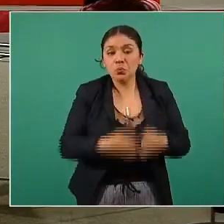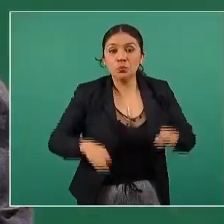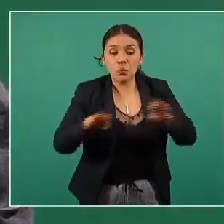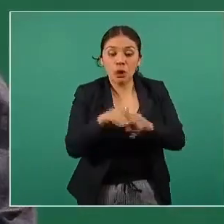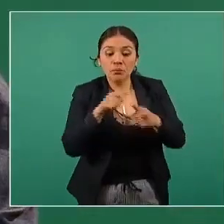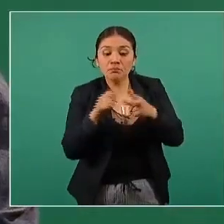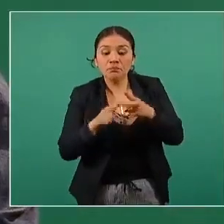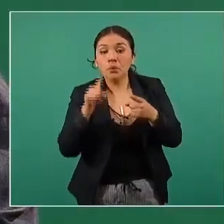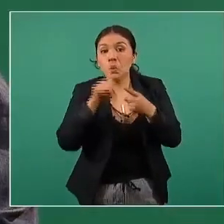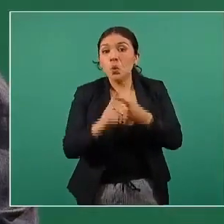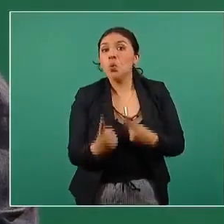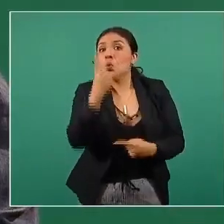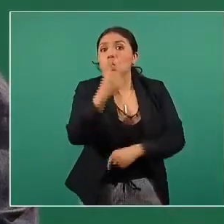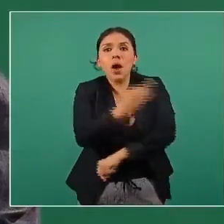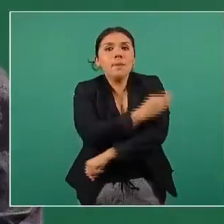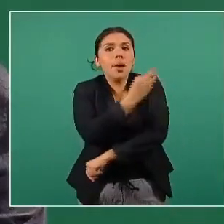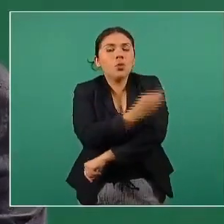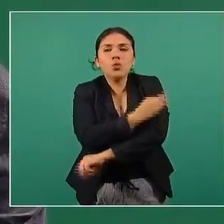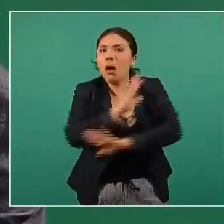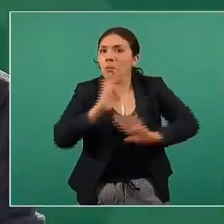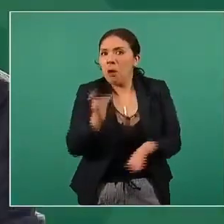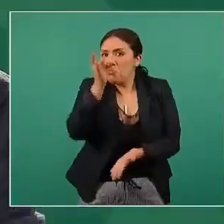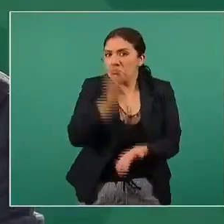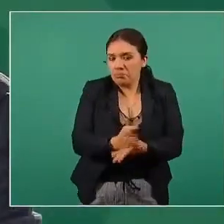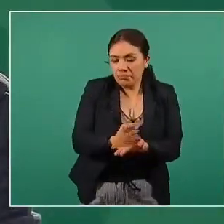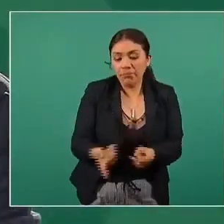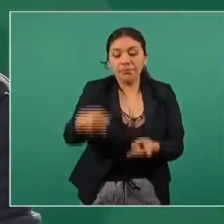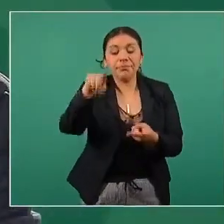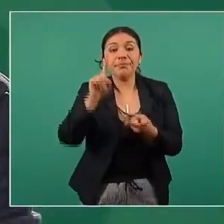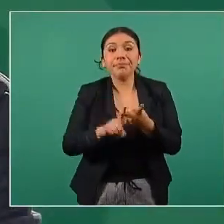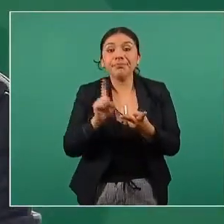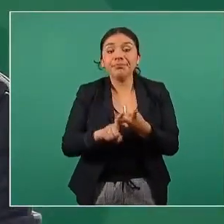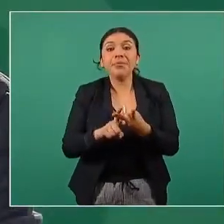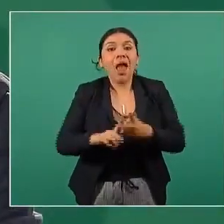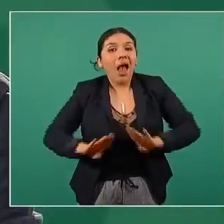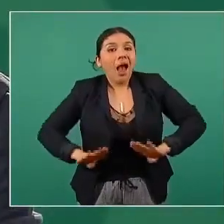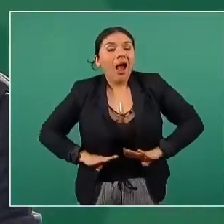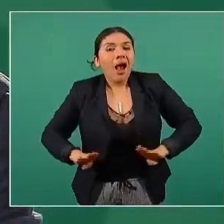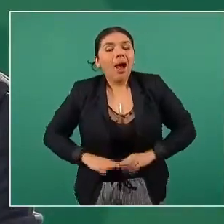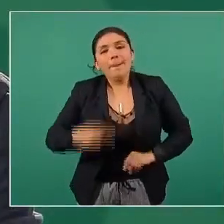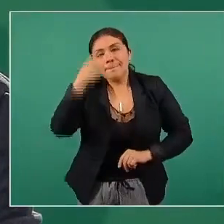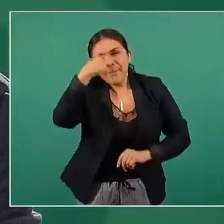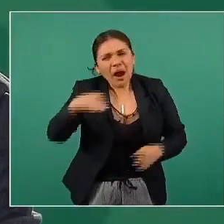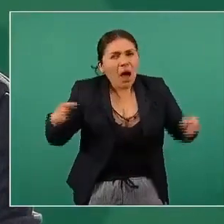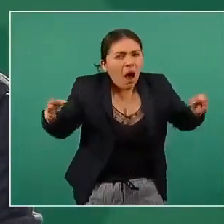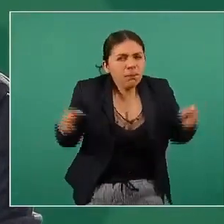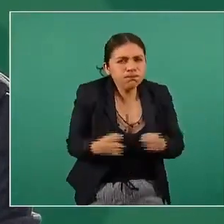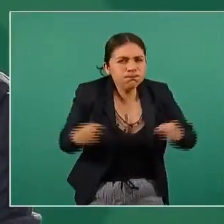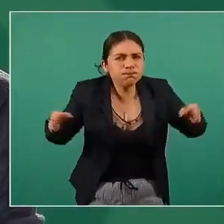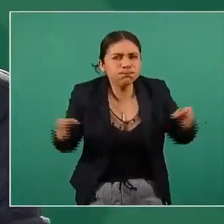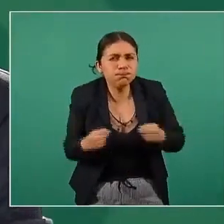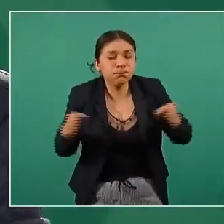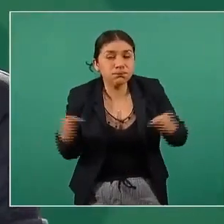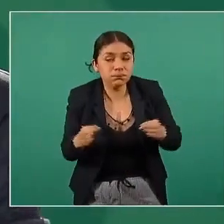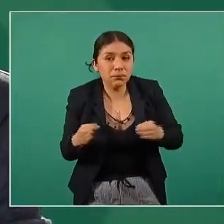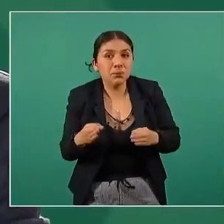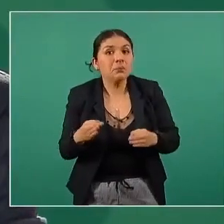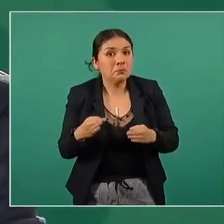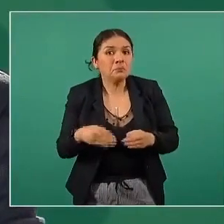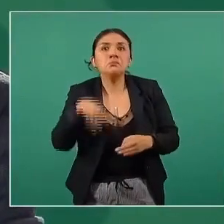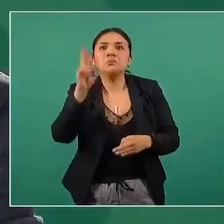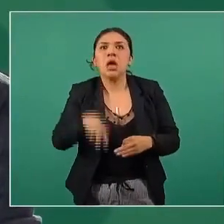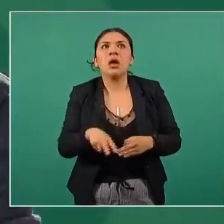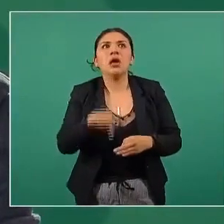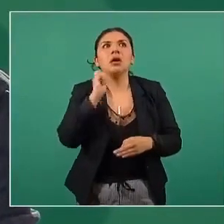una sola dosis y segunda las condiciones de refrigeración son muy